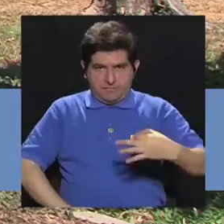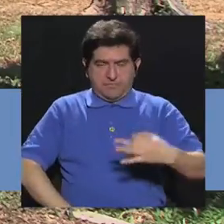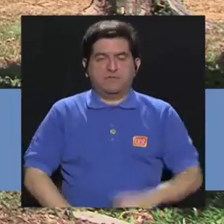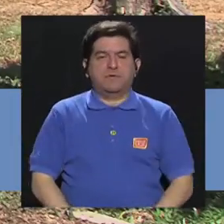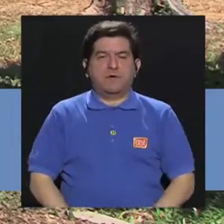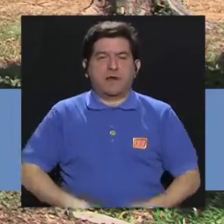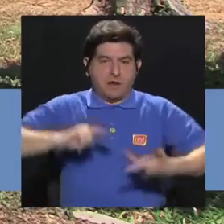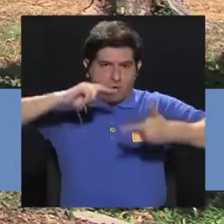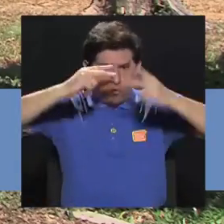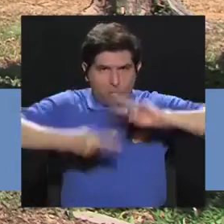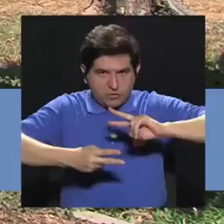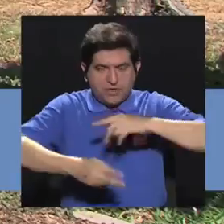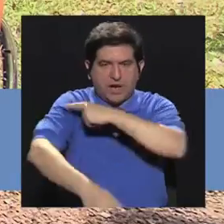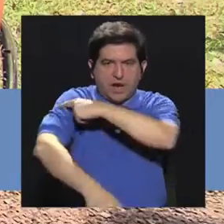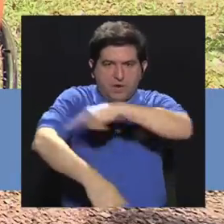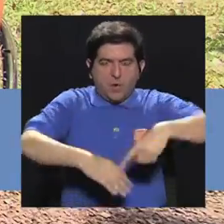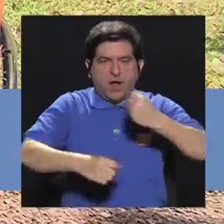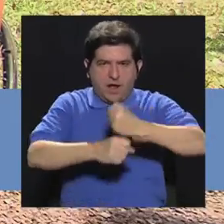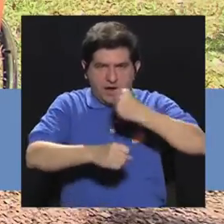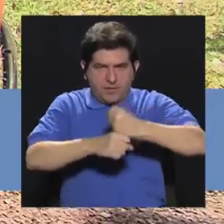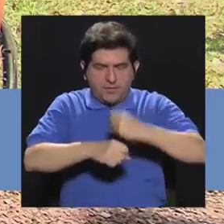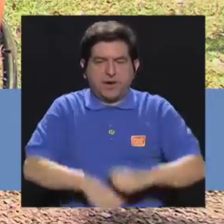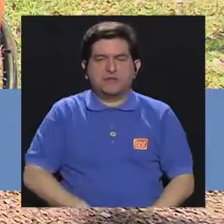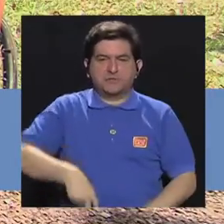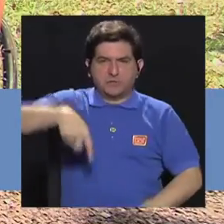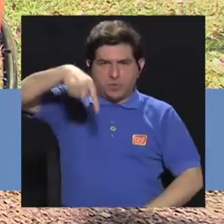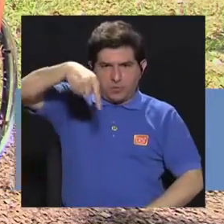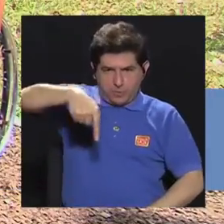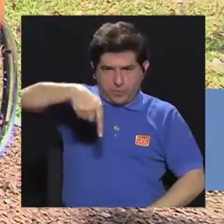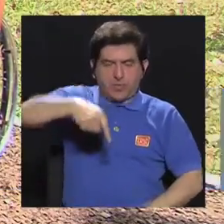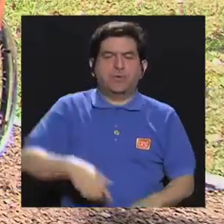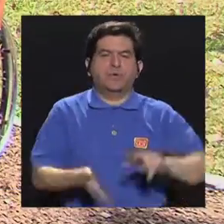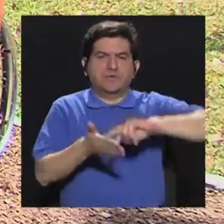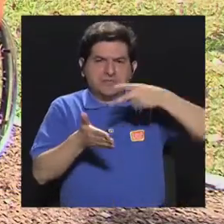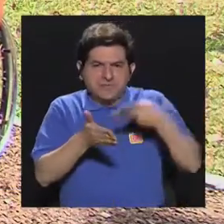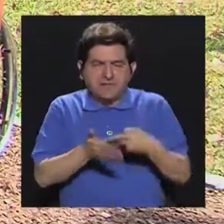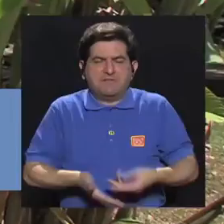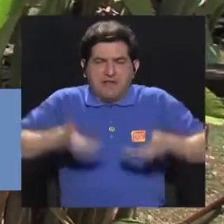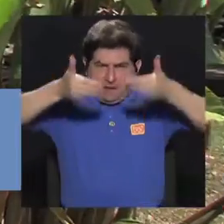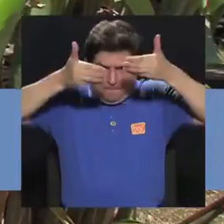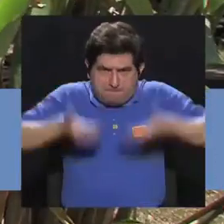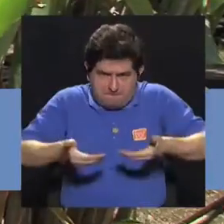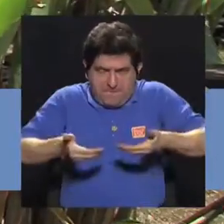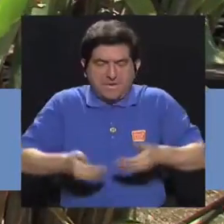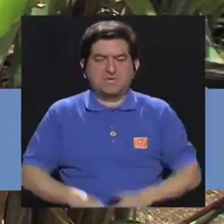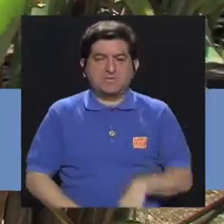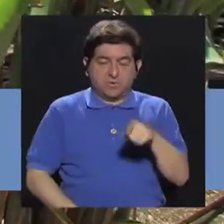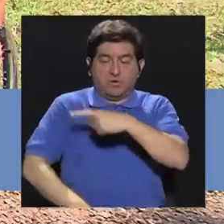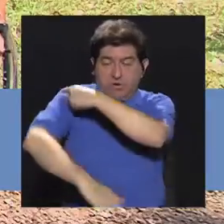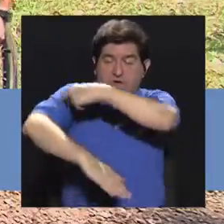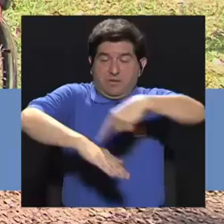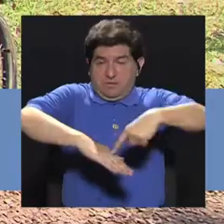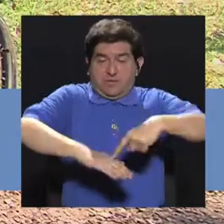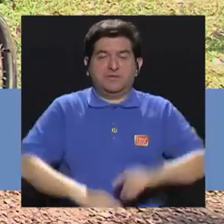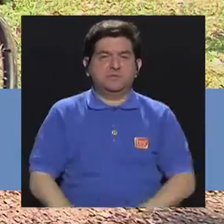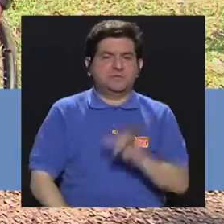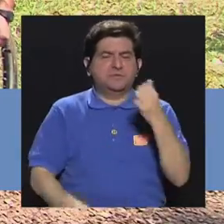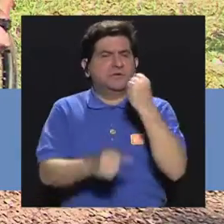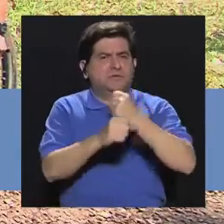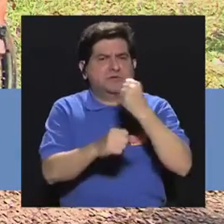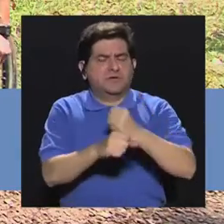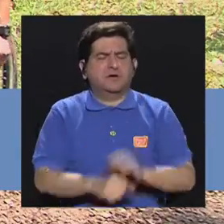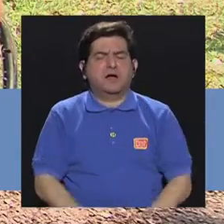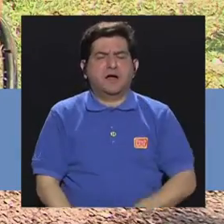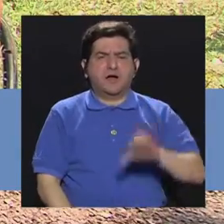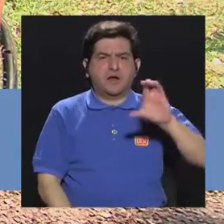contraria del brazo que está trabajando va a ir recta. Lo que va hacer es que le va a provocar un poco más de peso al brazo. Y también estamos trabajando un poco el cuádriceps a la